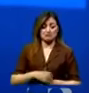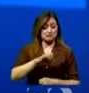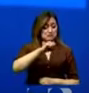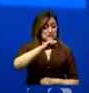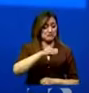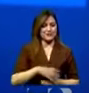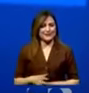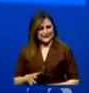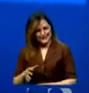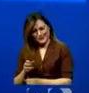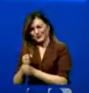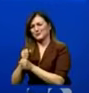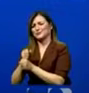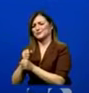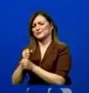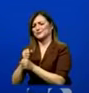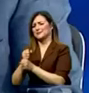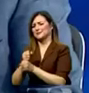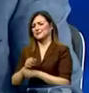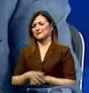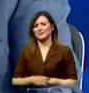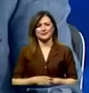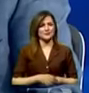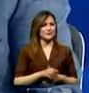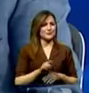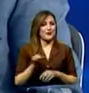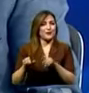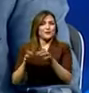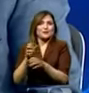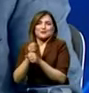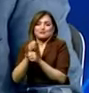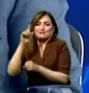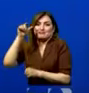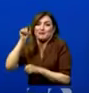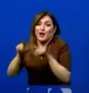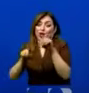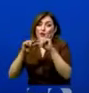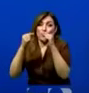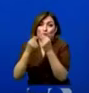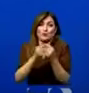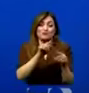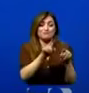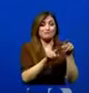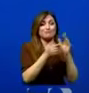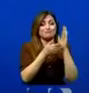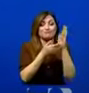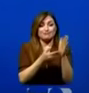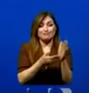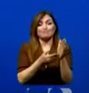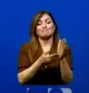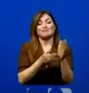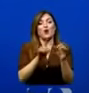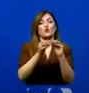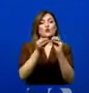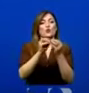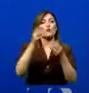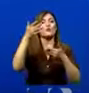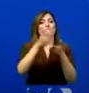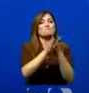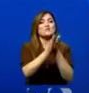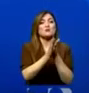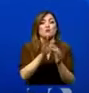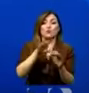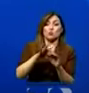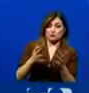¿Segurísimo? Sí. ¿Hay sectores que están pidiéndole algo al gobierno? Algunos sectores entienden que para tener los